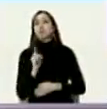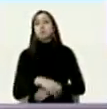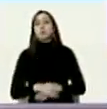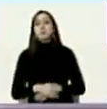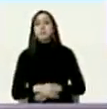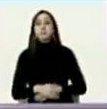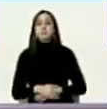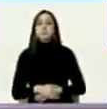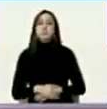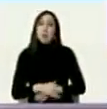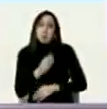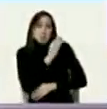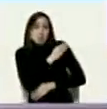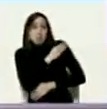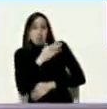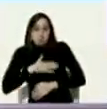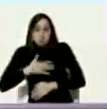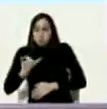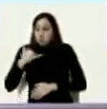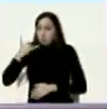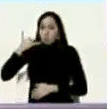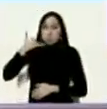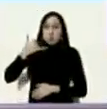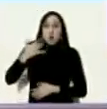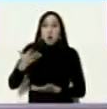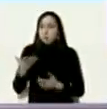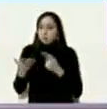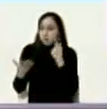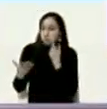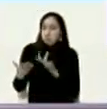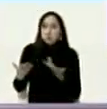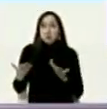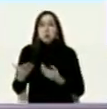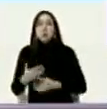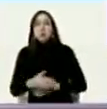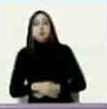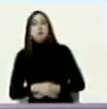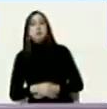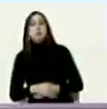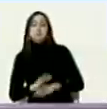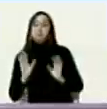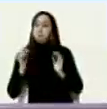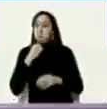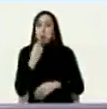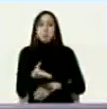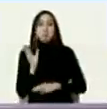me llamaron a mi teléfono esté pendiente yo dije bueno está bien